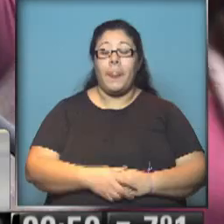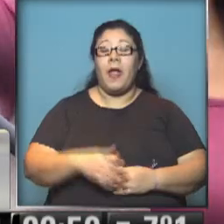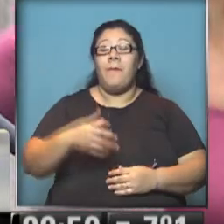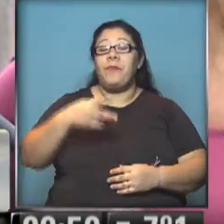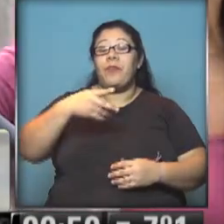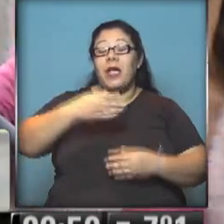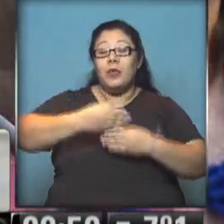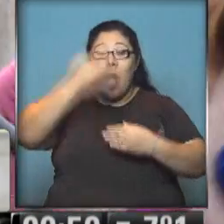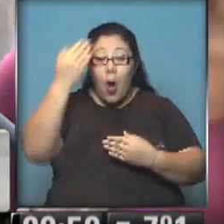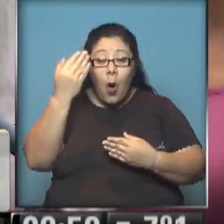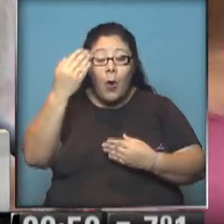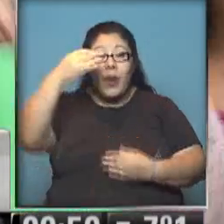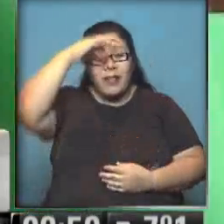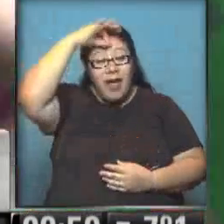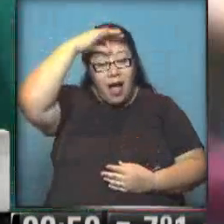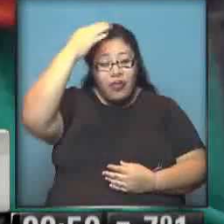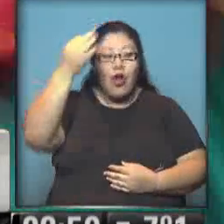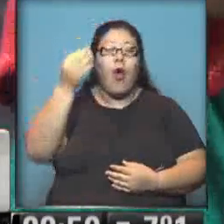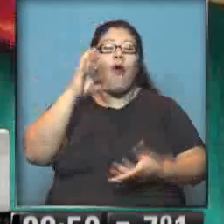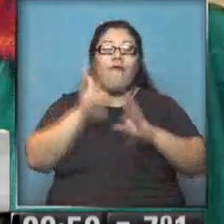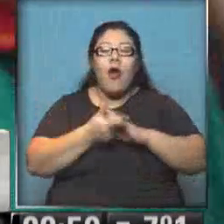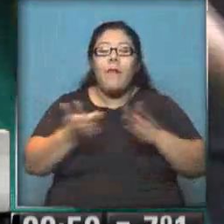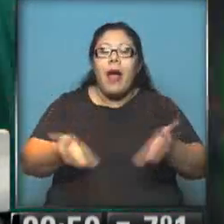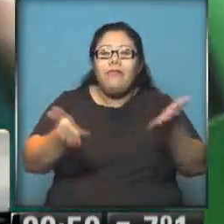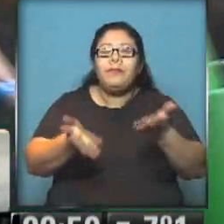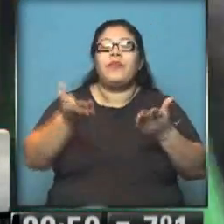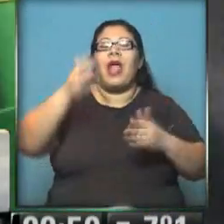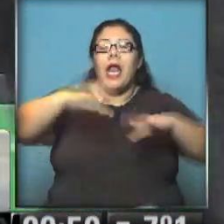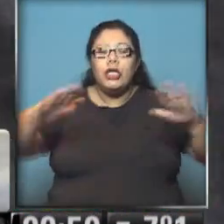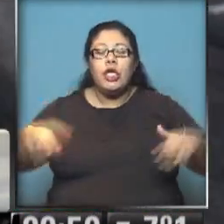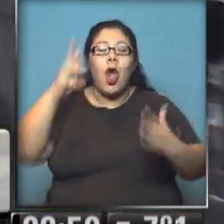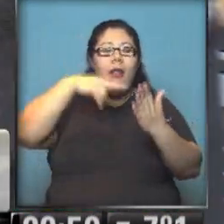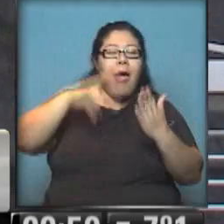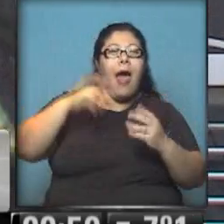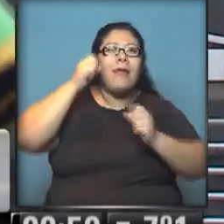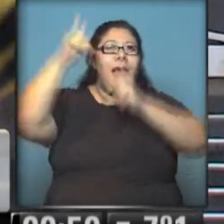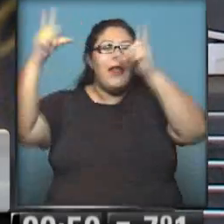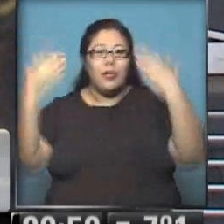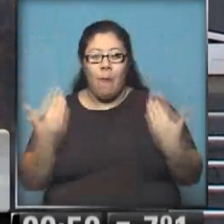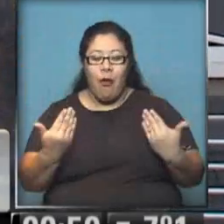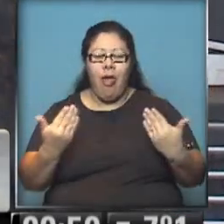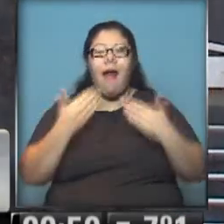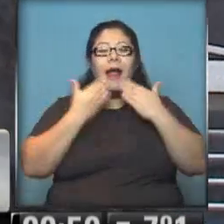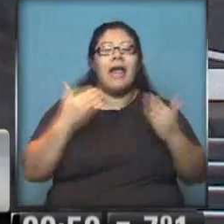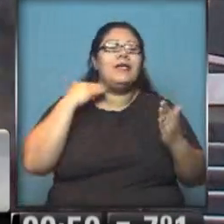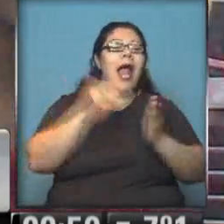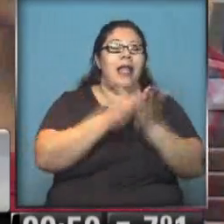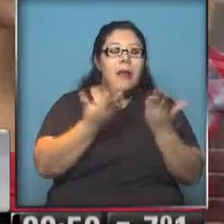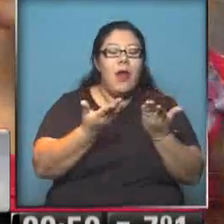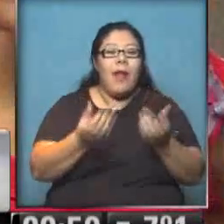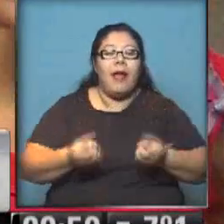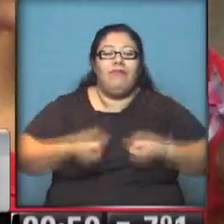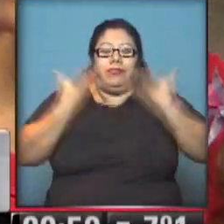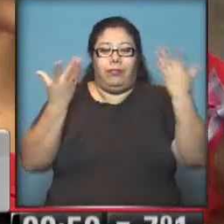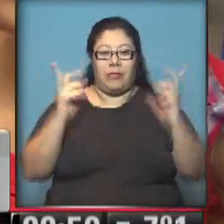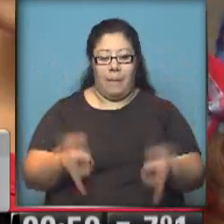fomenta la lectura y la imaginación en los chicos, usando los libros como recurso y para despertarla, porque creemos que